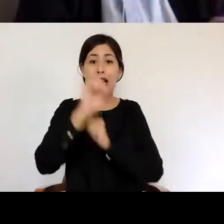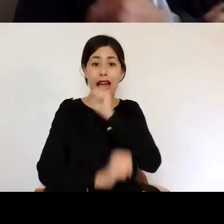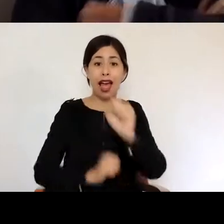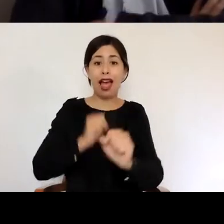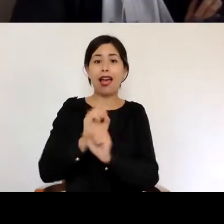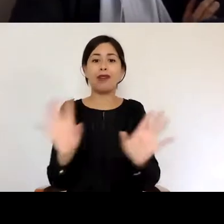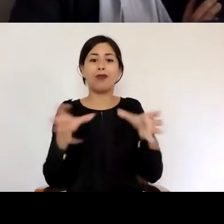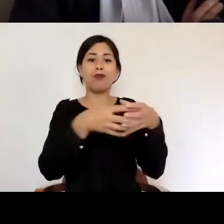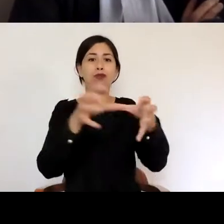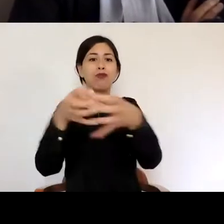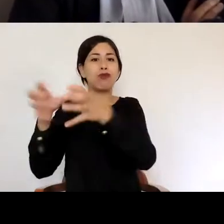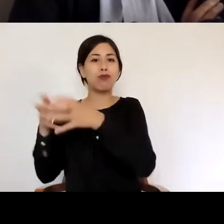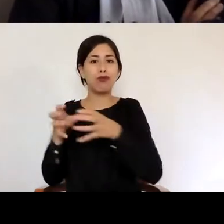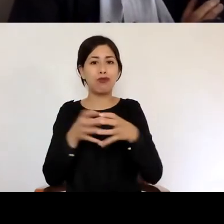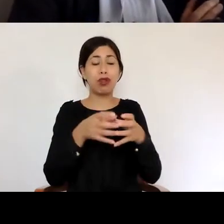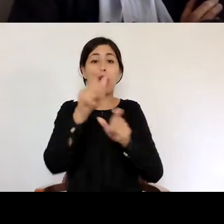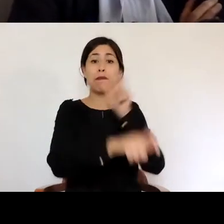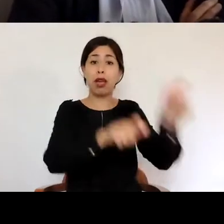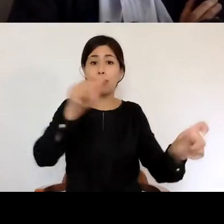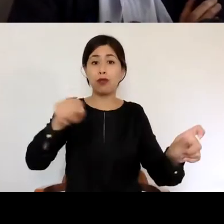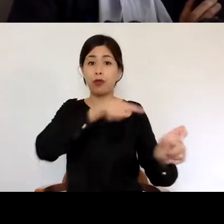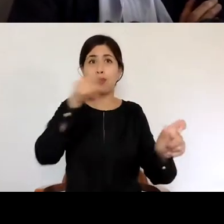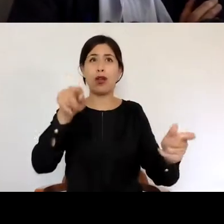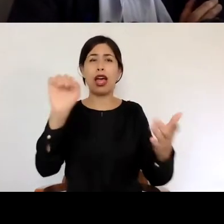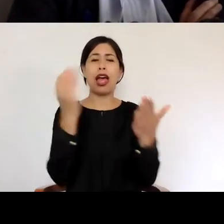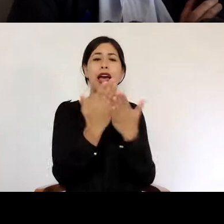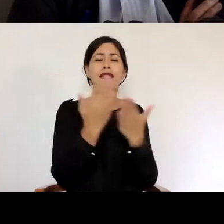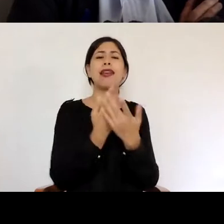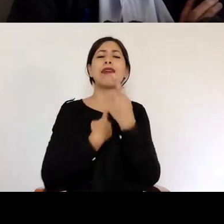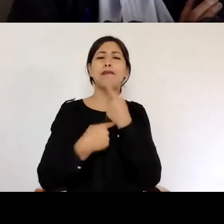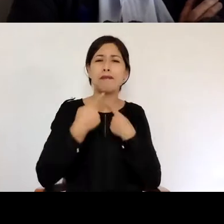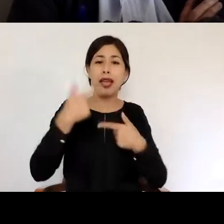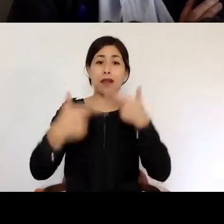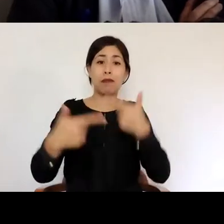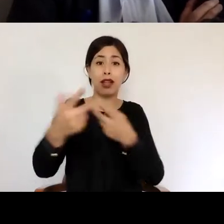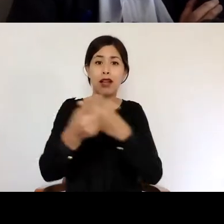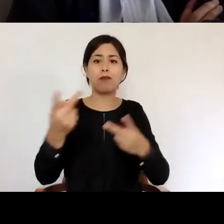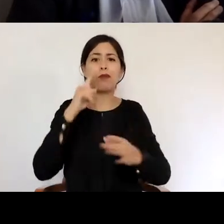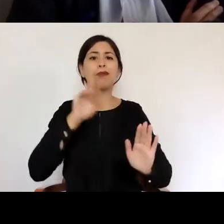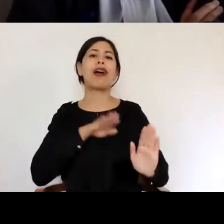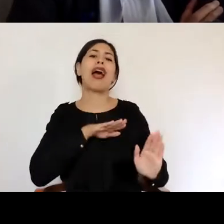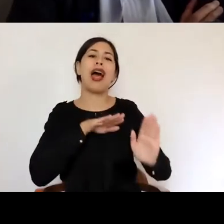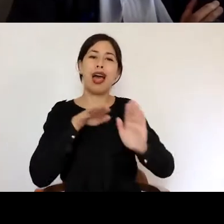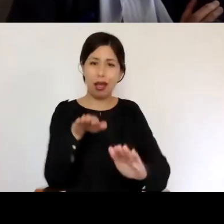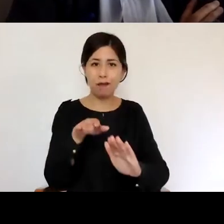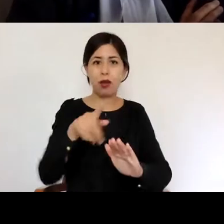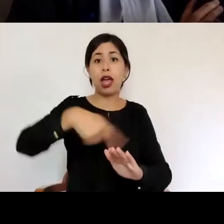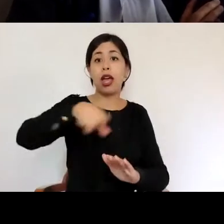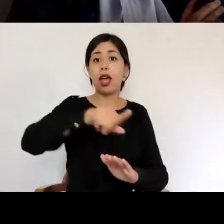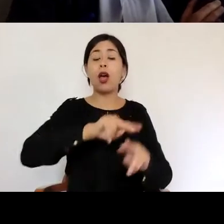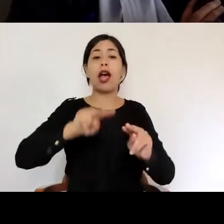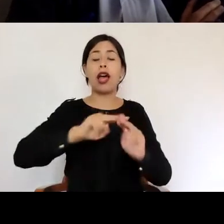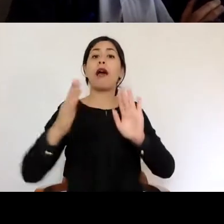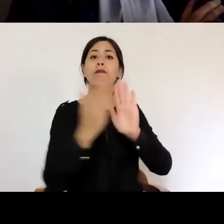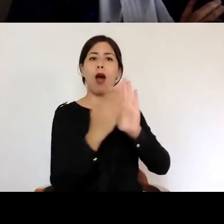académicos y académicas con interés en políticas públicas para apoyarlos en el desarrollo de propuestas en